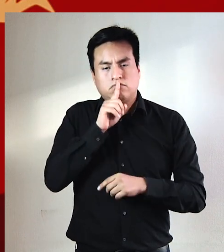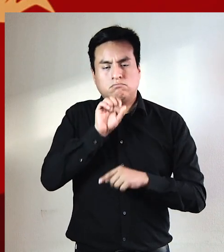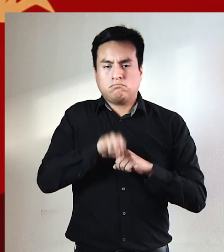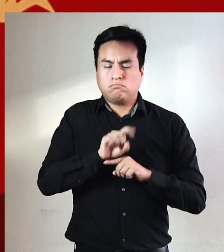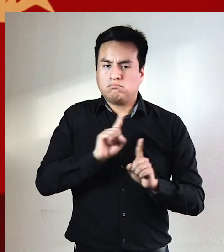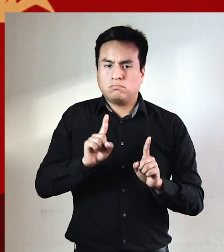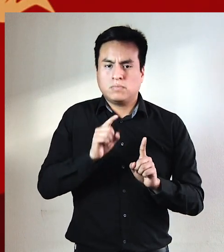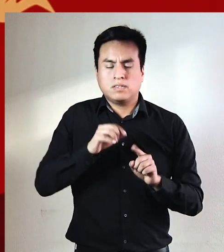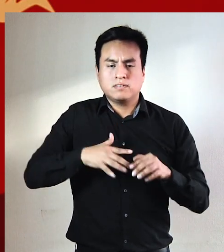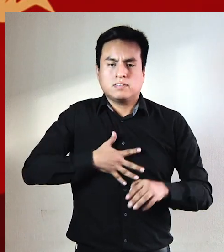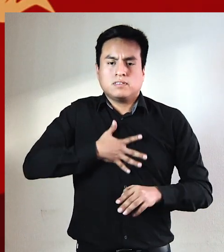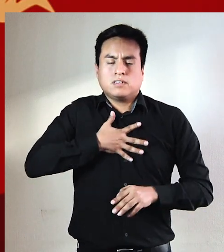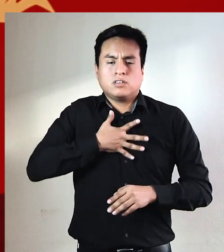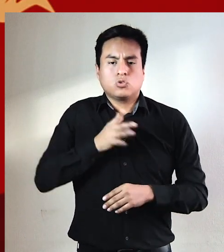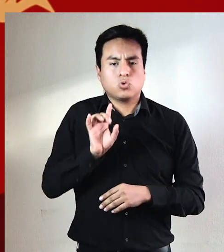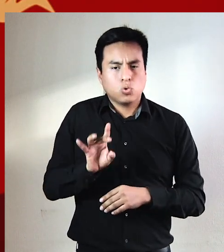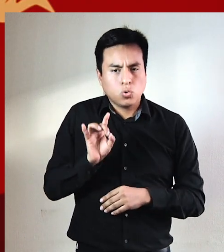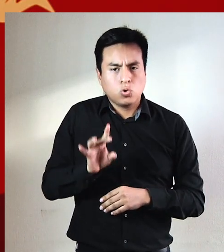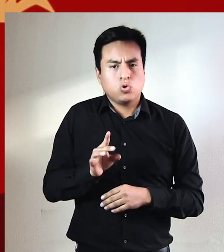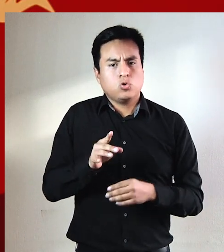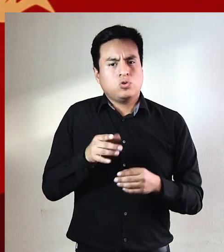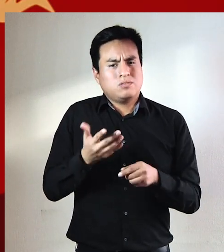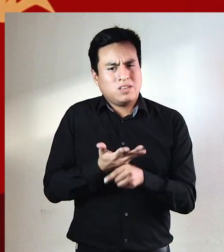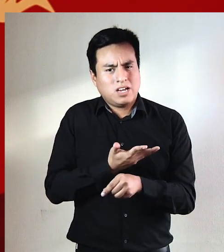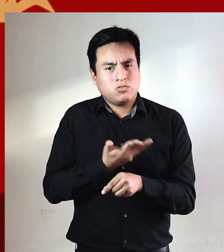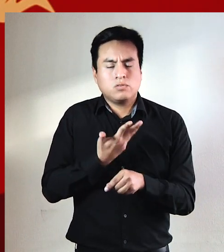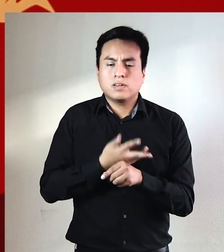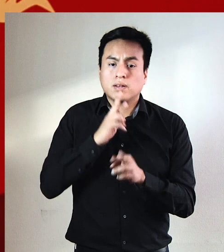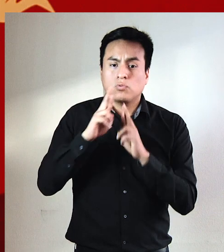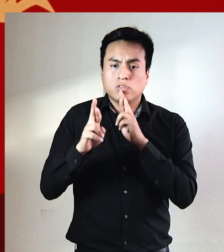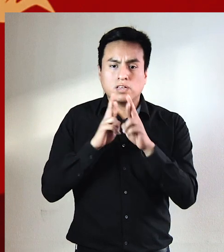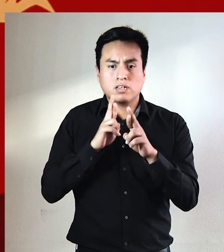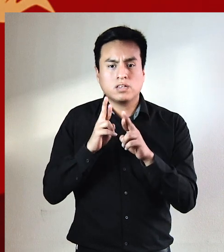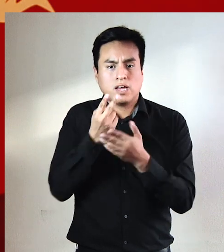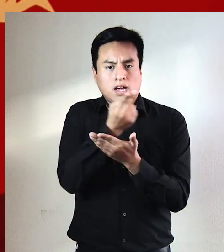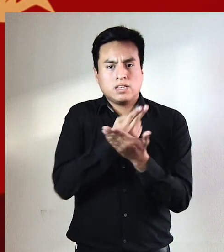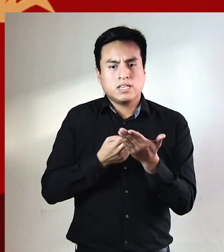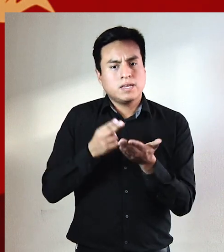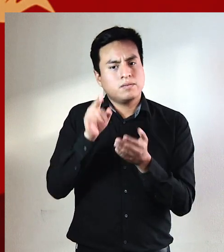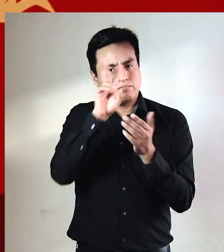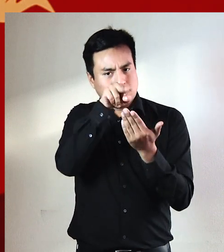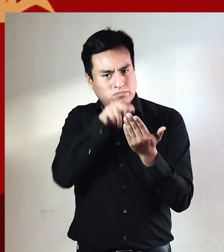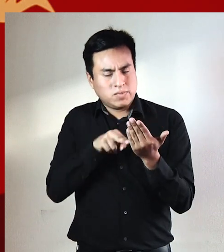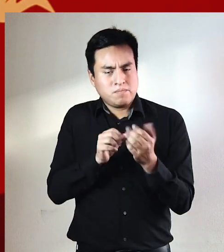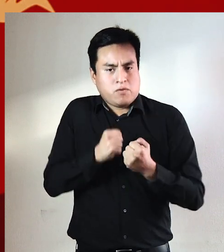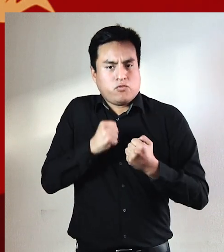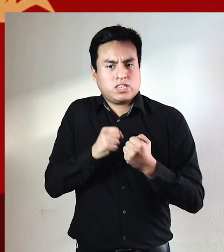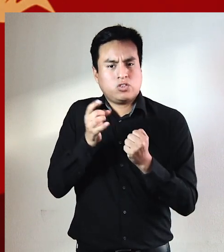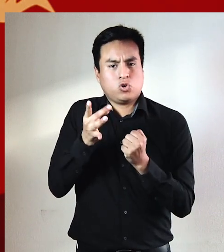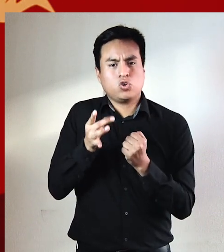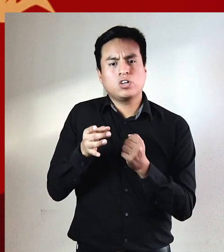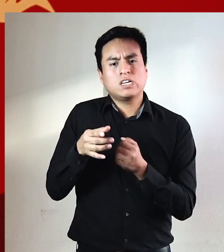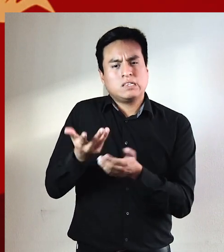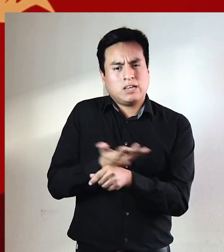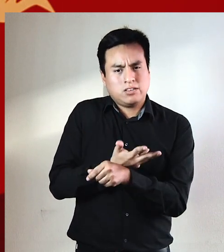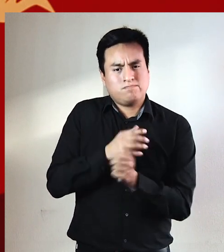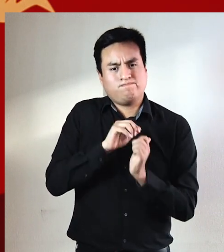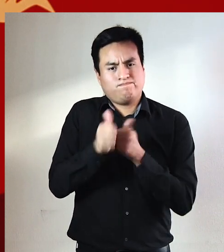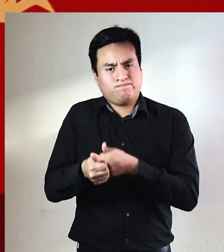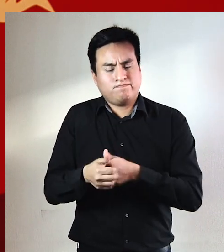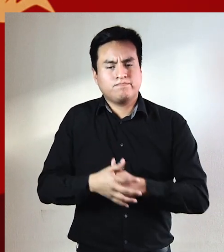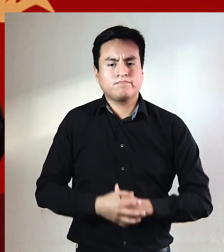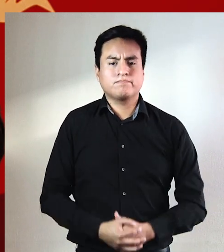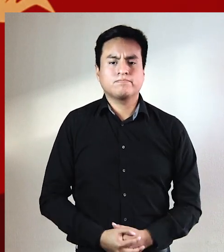resignarme sentí que frente al dolor y al daño había que responder con un arte y una poesía que fuese más fuerte que el dolor y que el daño